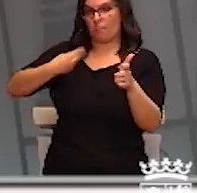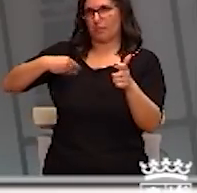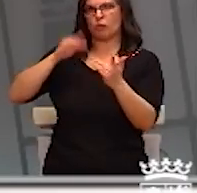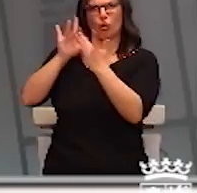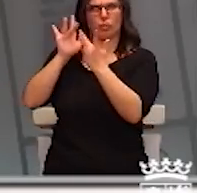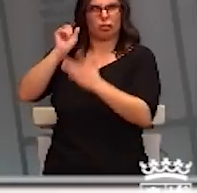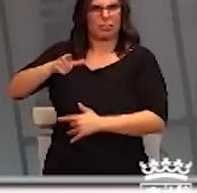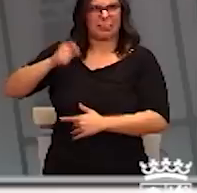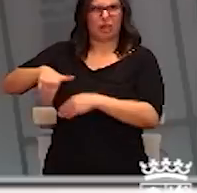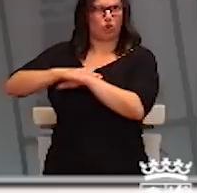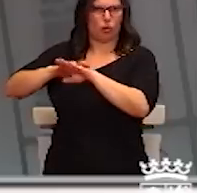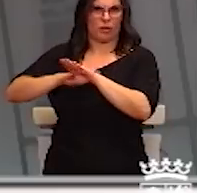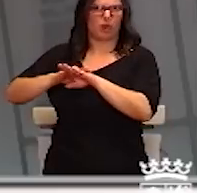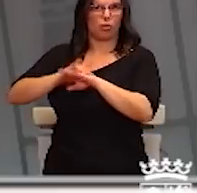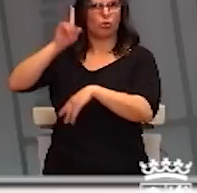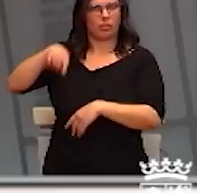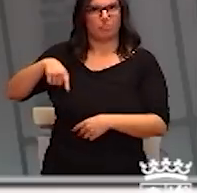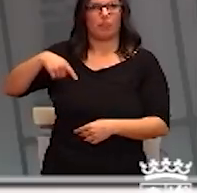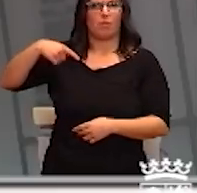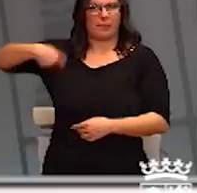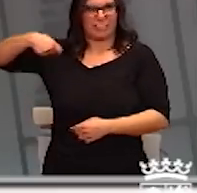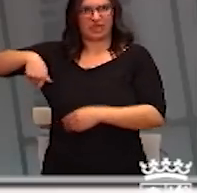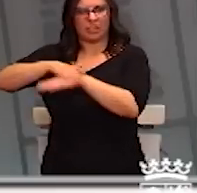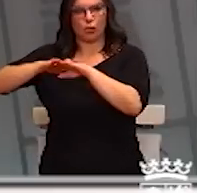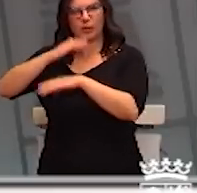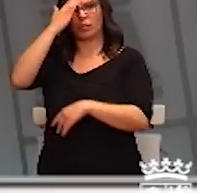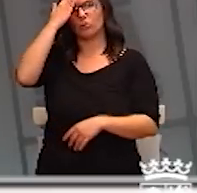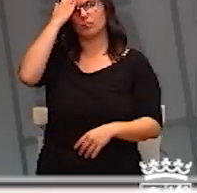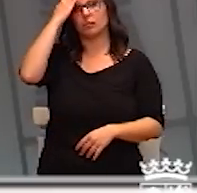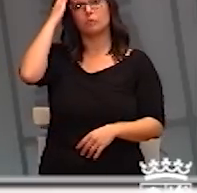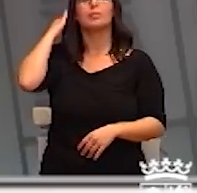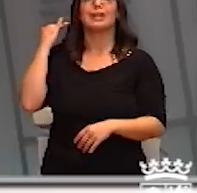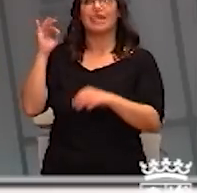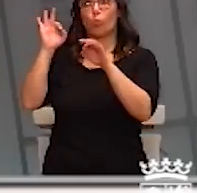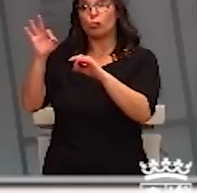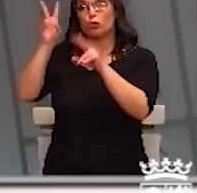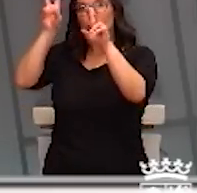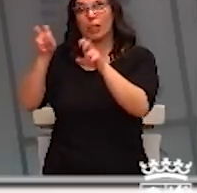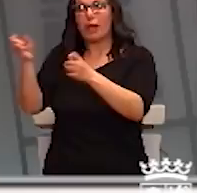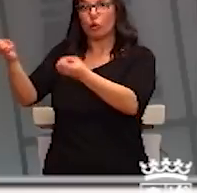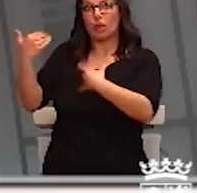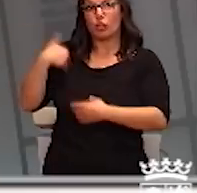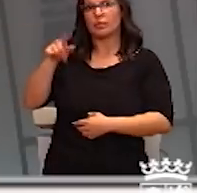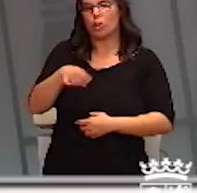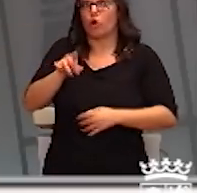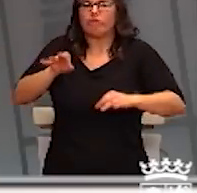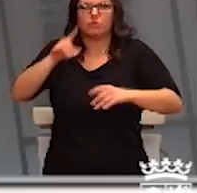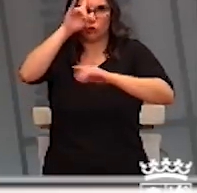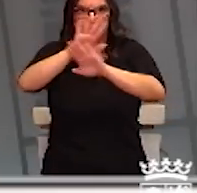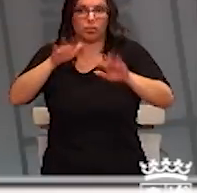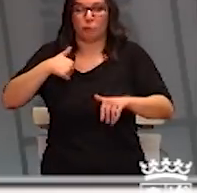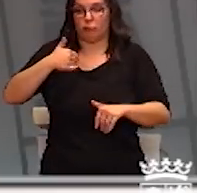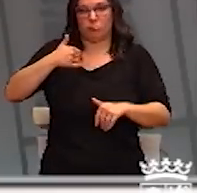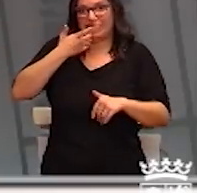contacto permanente con el Gobierno también con la presidencia del Gobierno. No se nos ha comunicado este extremo concreto pero supongo que en breves días